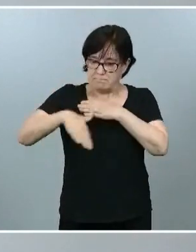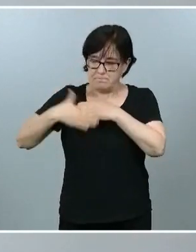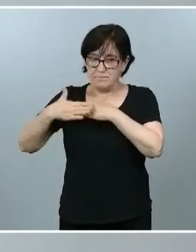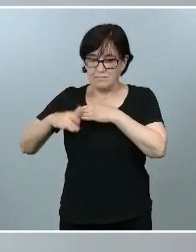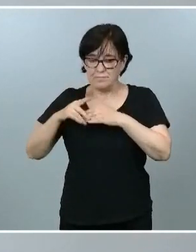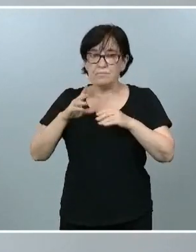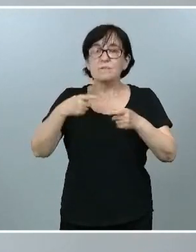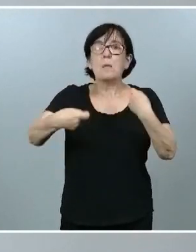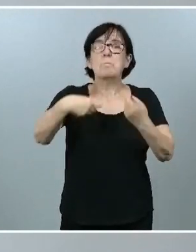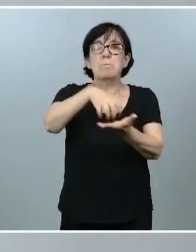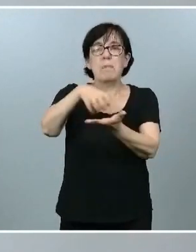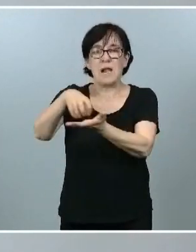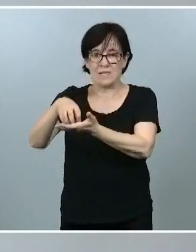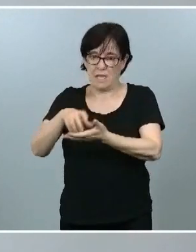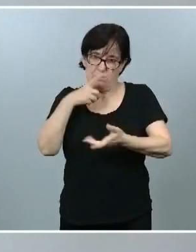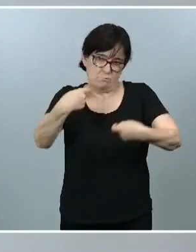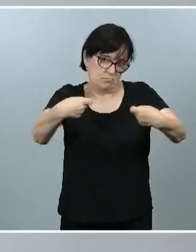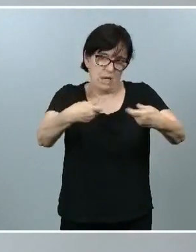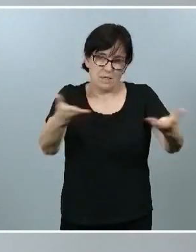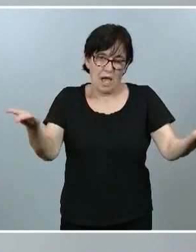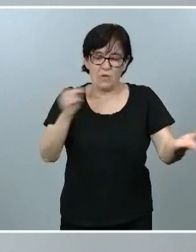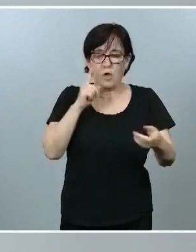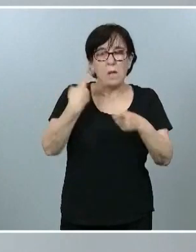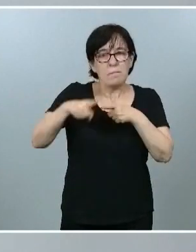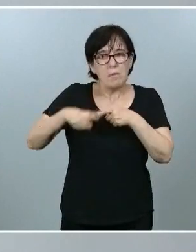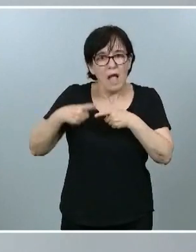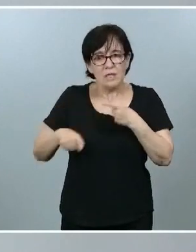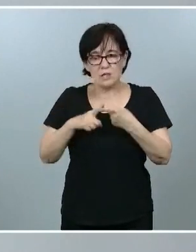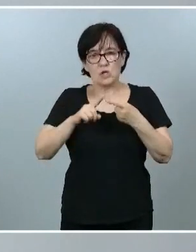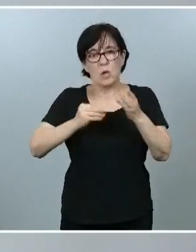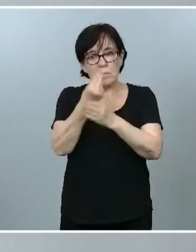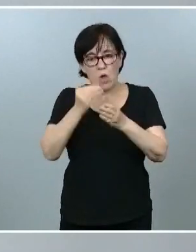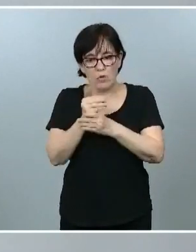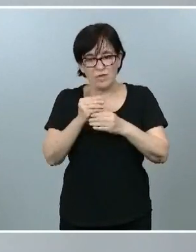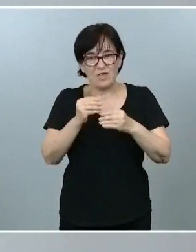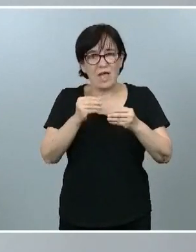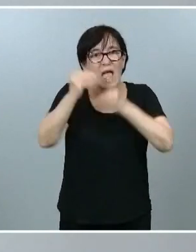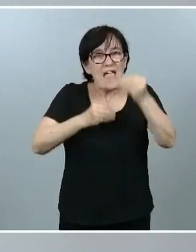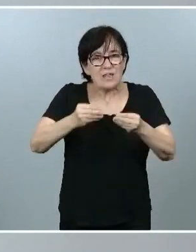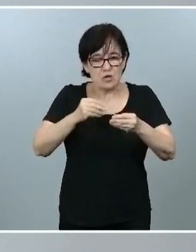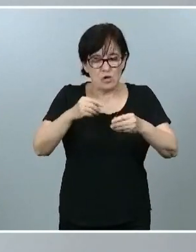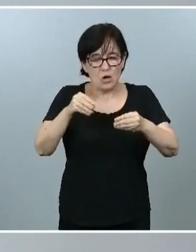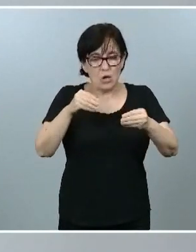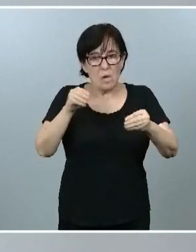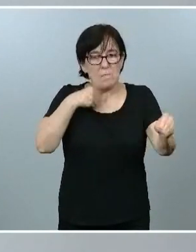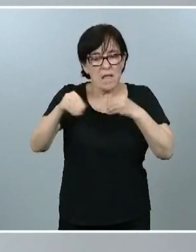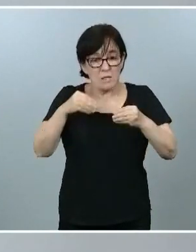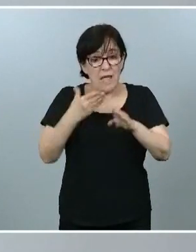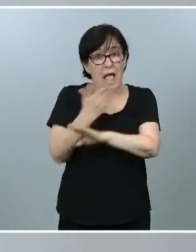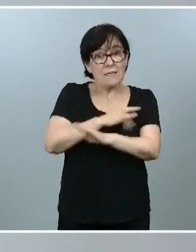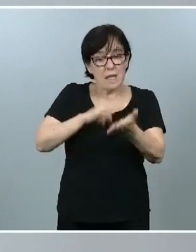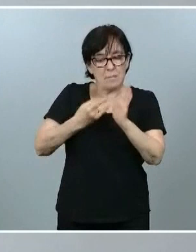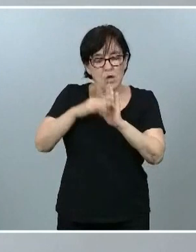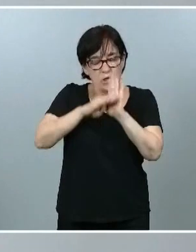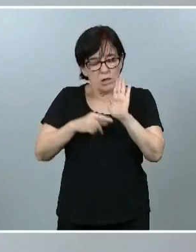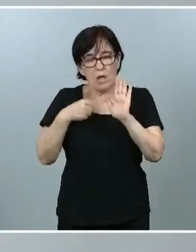algúns destes materiales, algúns destes produtos hechos con plástico, o anteproyecto de lei establece